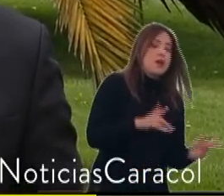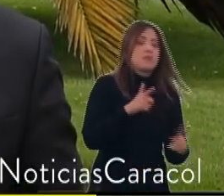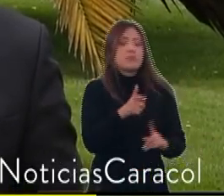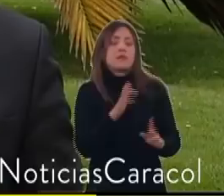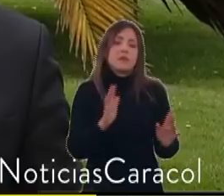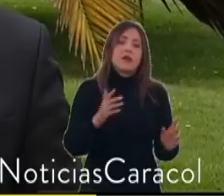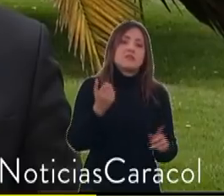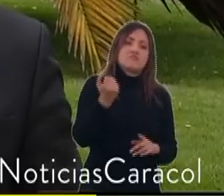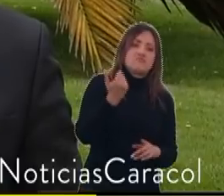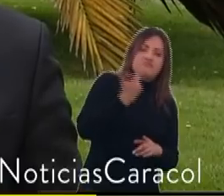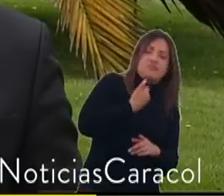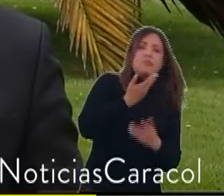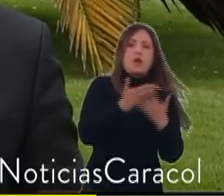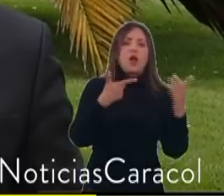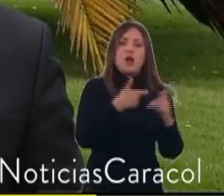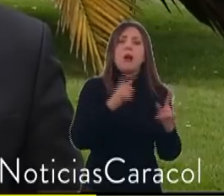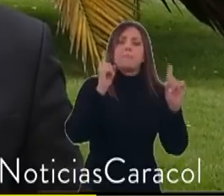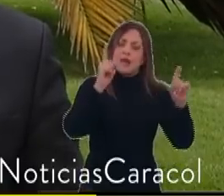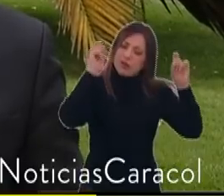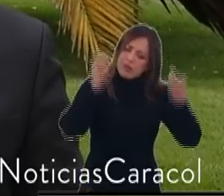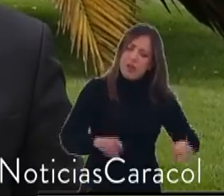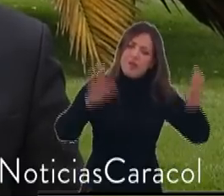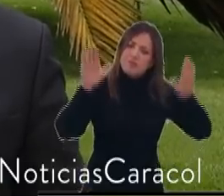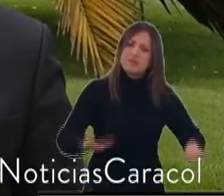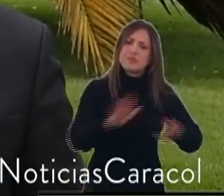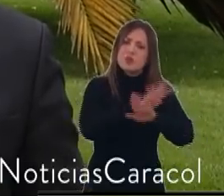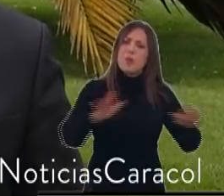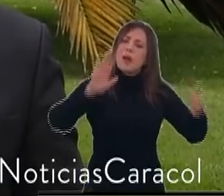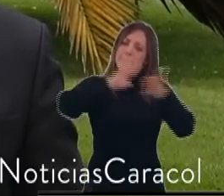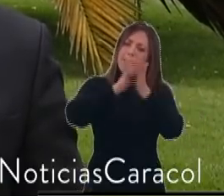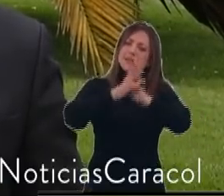pero que esto tiene que parar, que la paz tiene que llegar a los territorios.